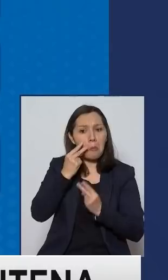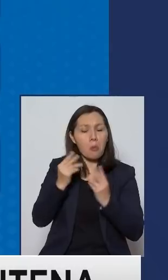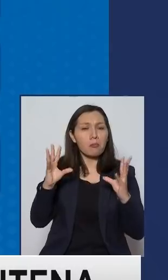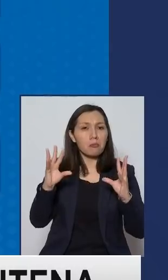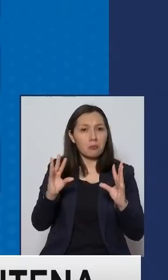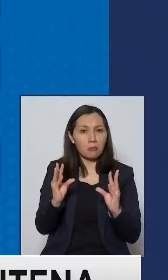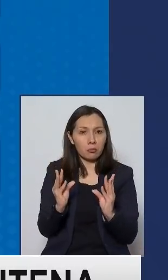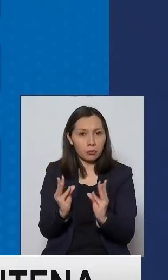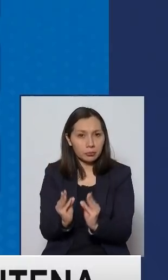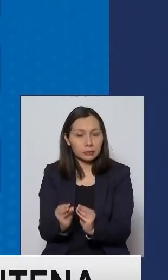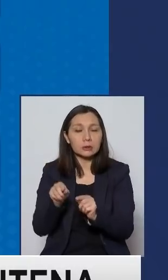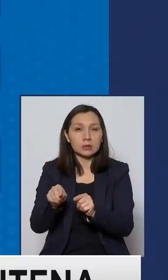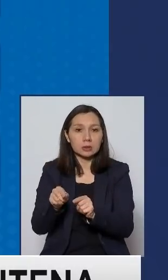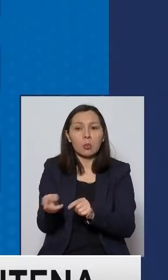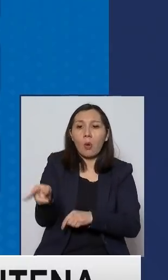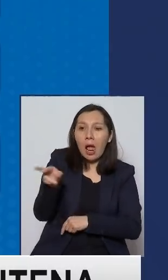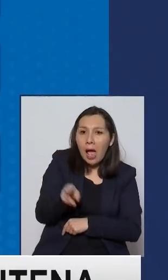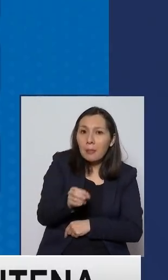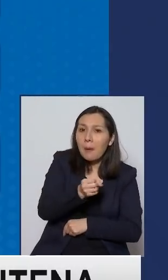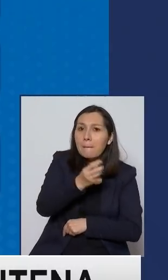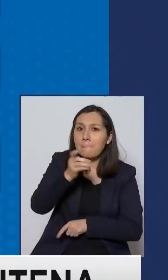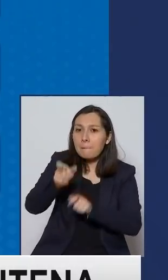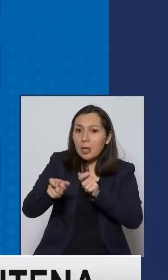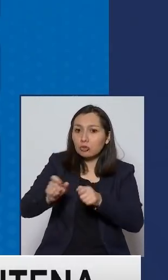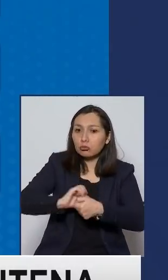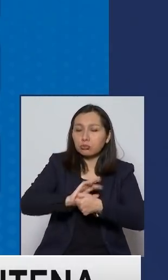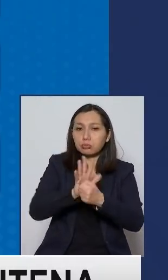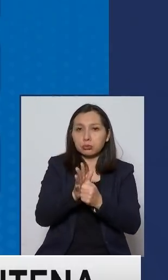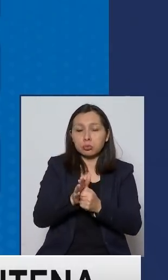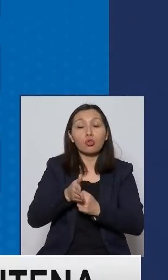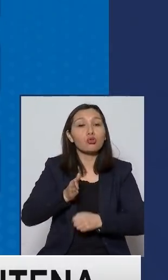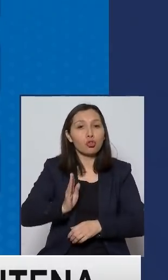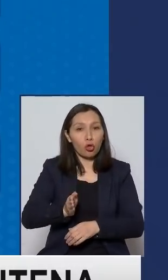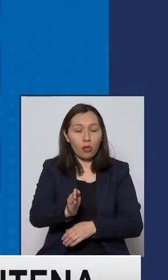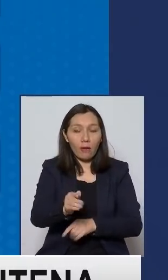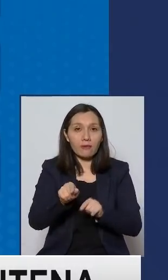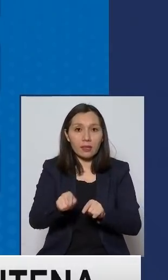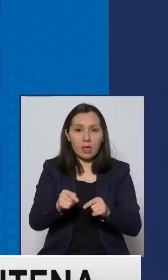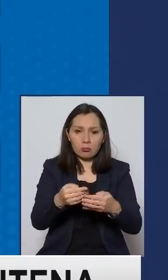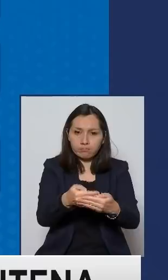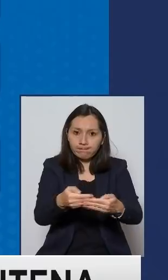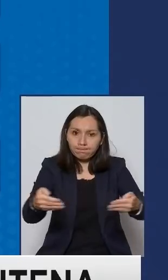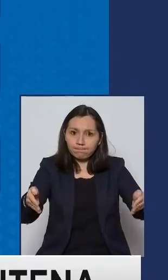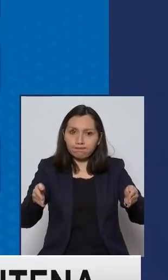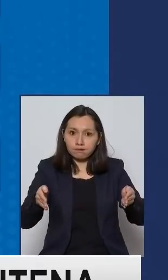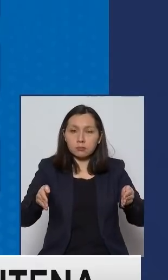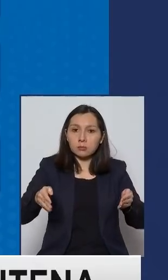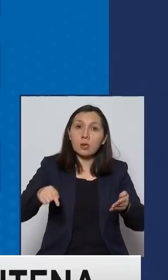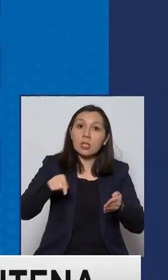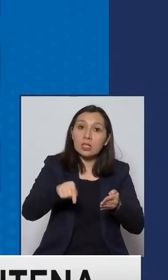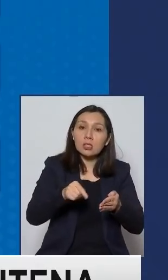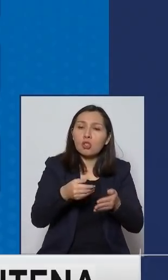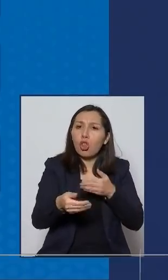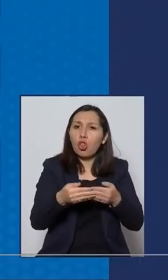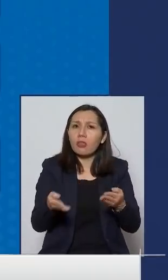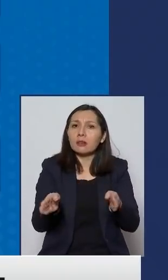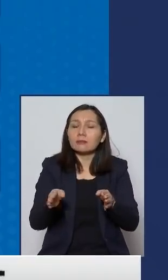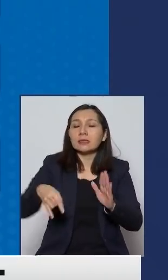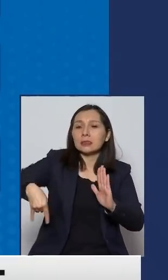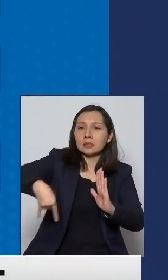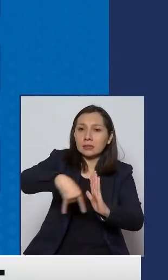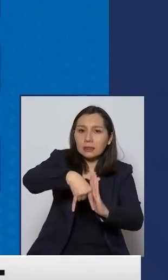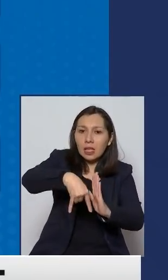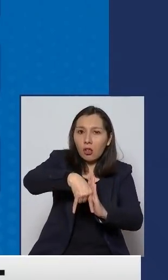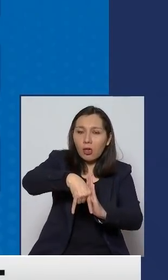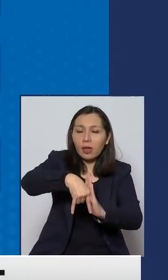en la incidencia de casos activos y se mantienen los cordones sanitarios en Chiloé